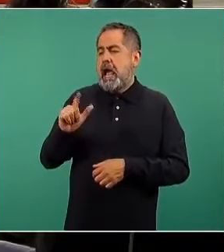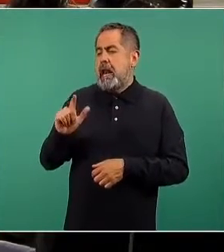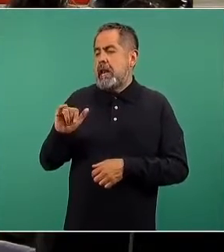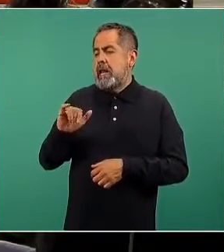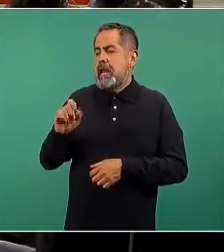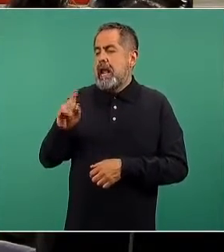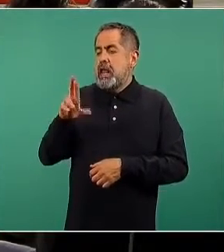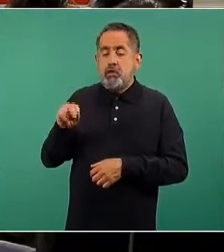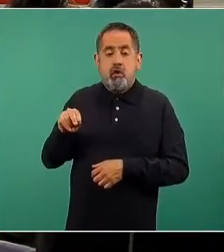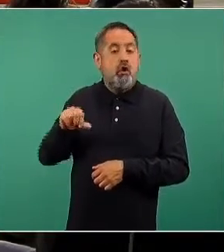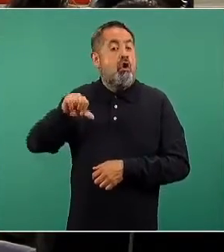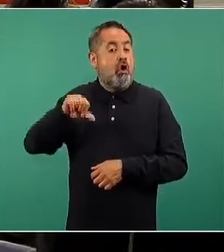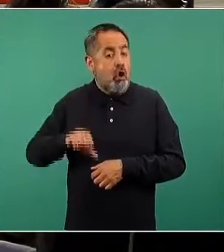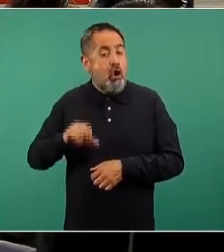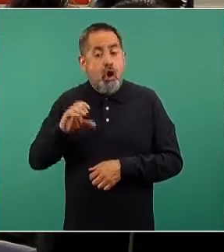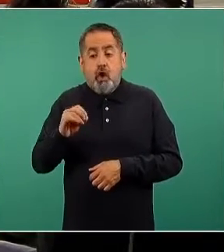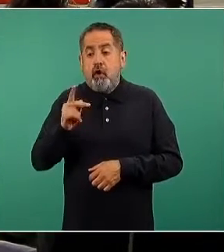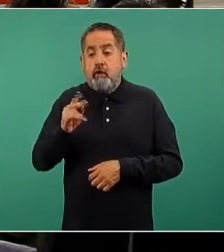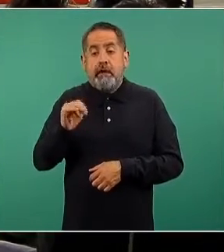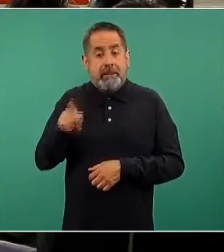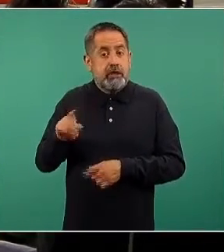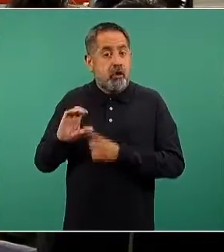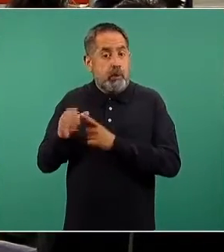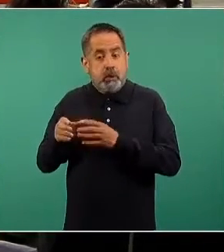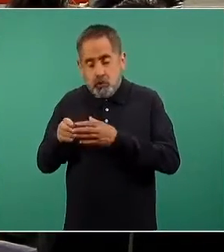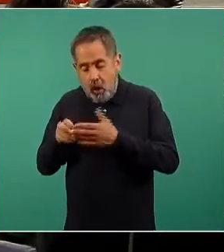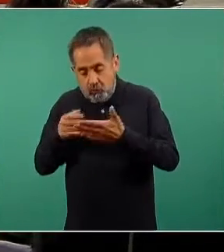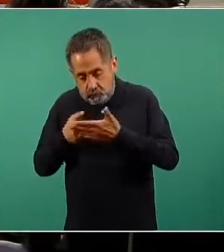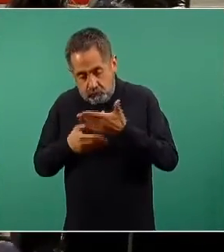Sbarch, que hoy la Comisión de Autorización Sanitaria